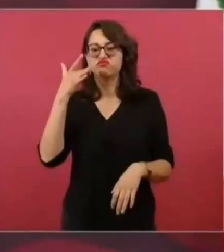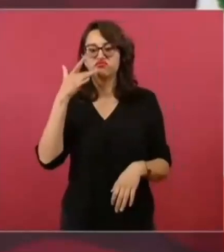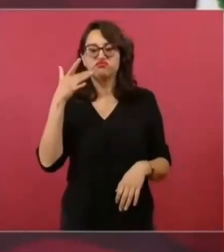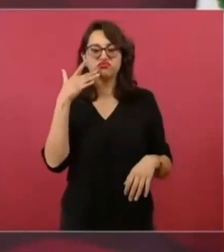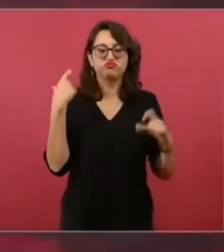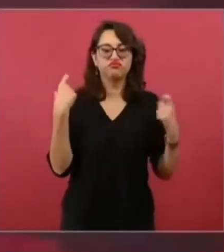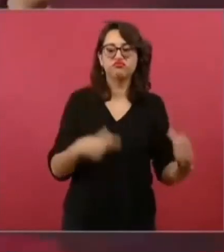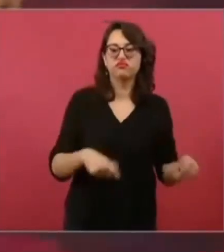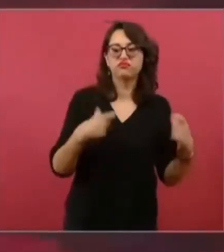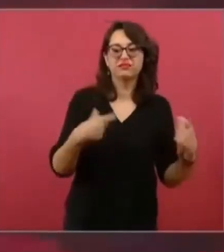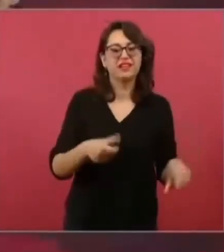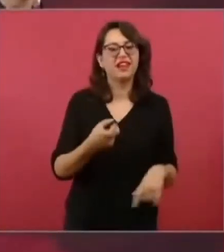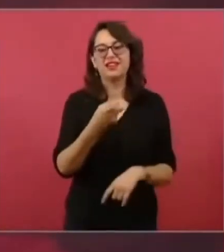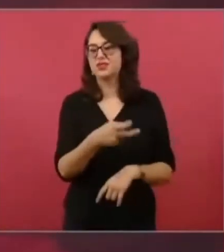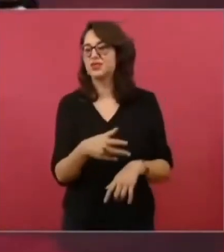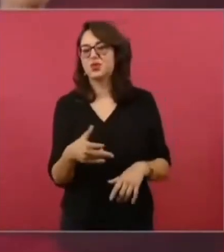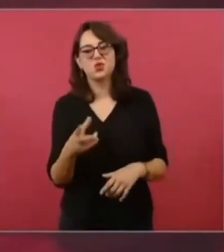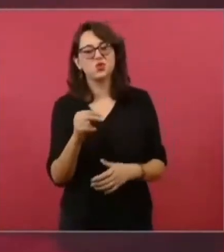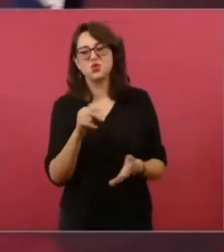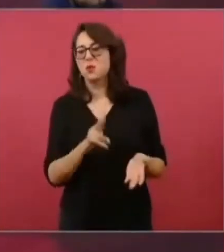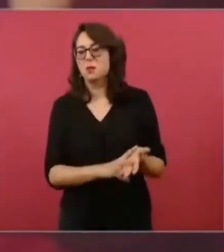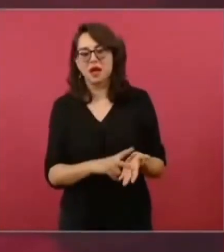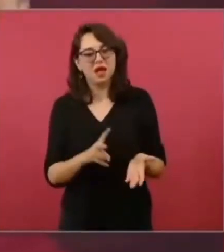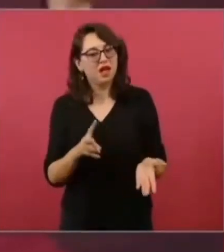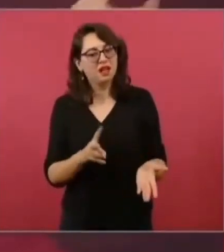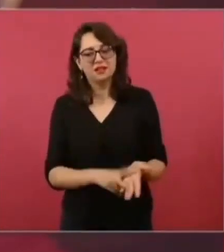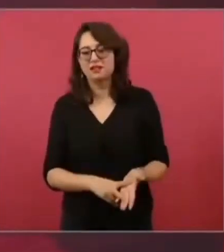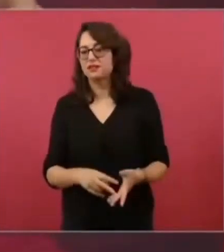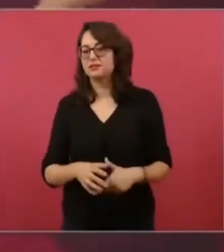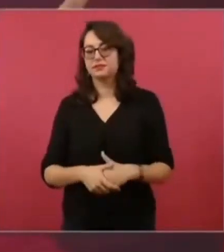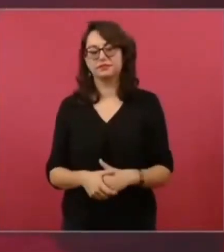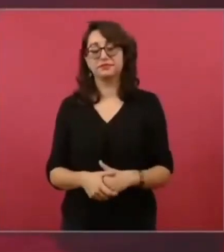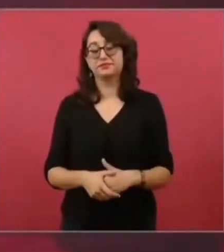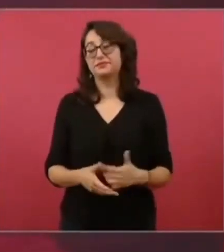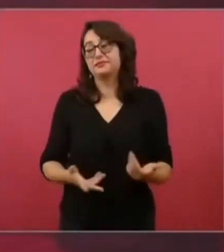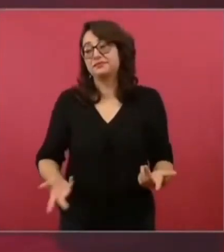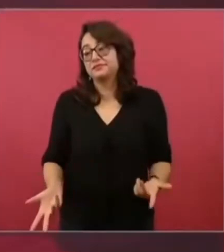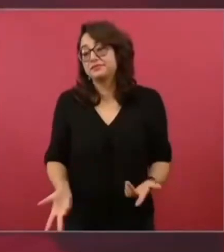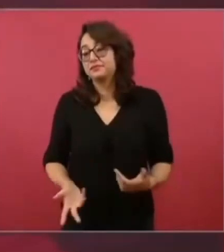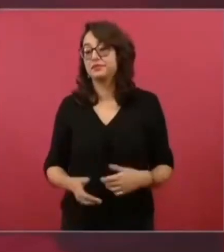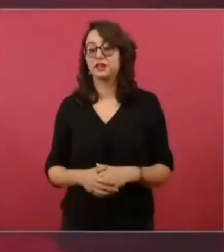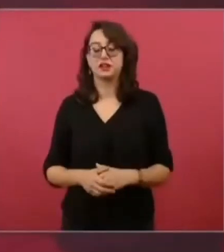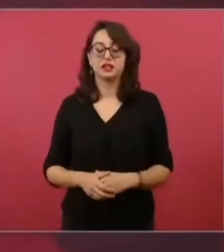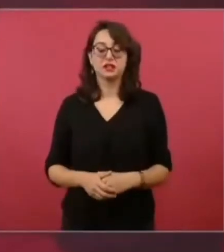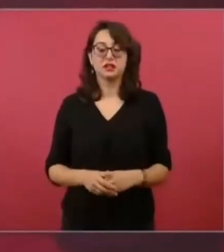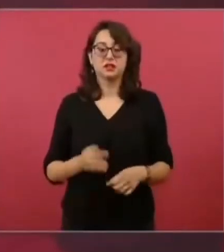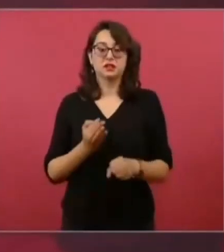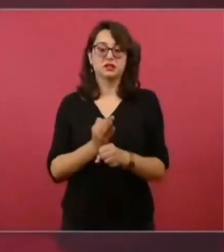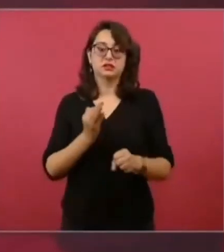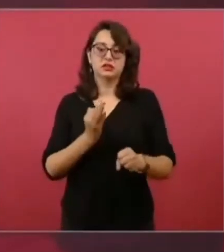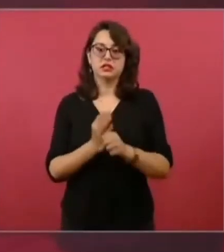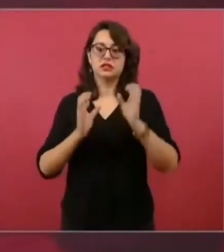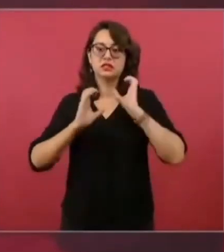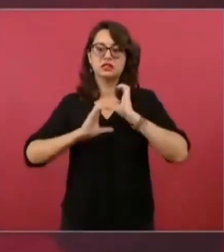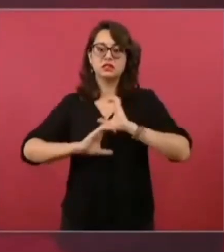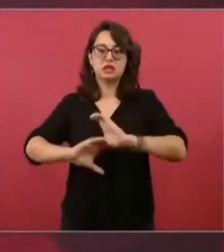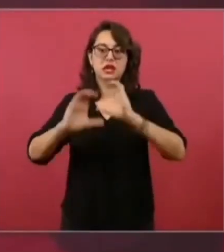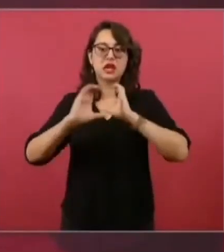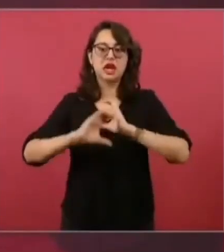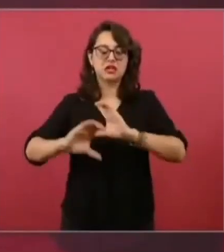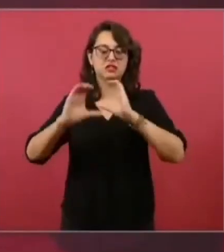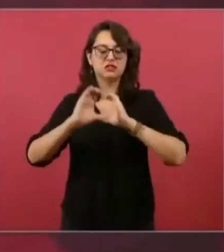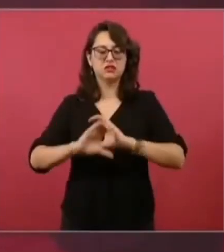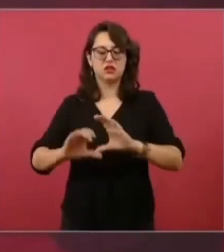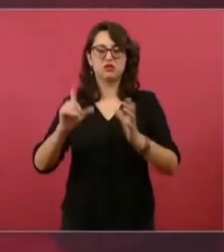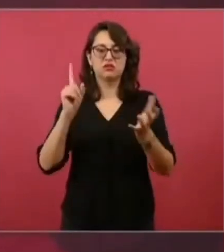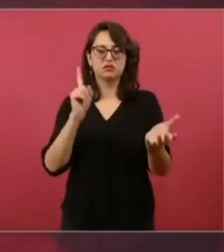El otro día hablé de las canciones estas que se ponen de moda y a lo mejor no les va a gustar